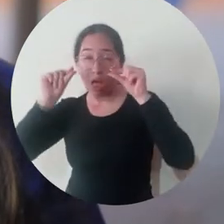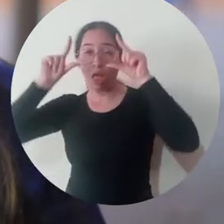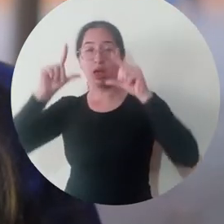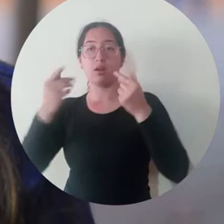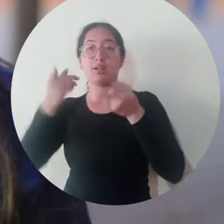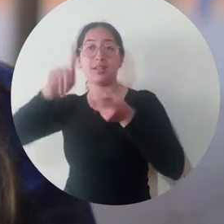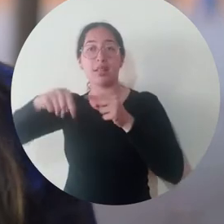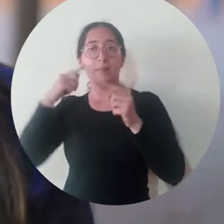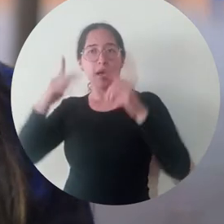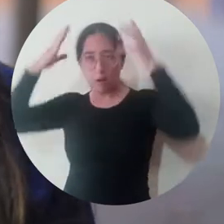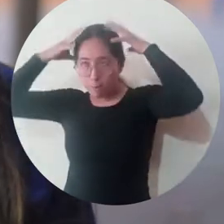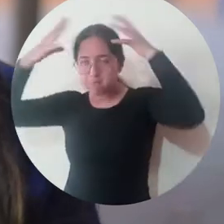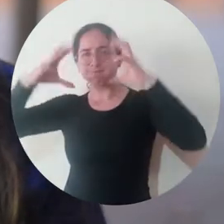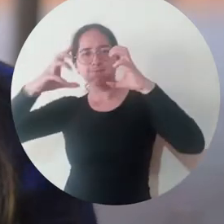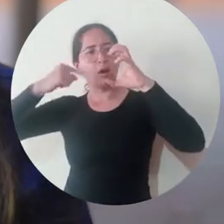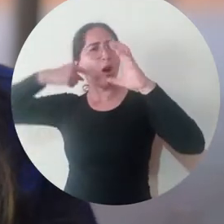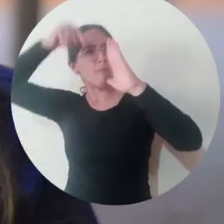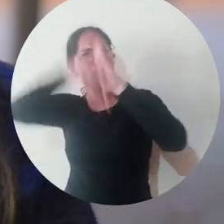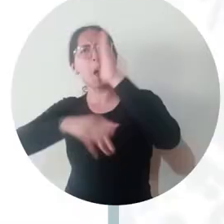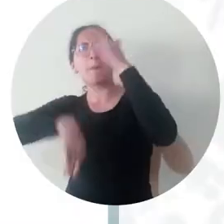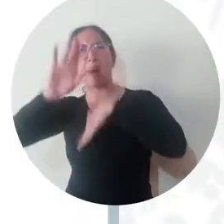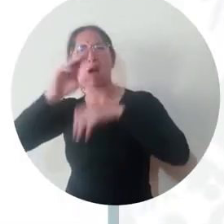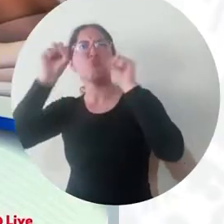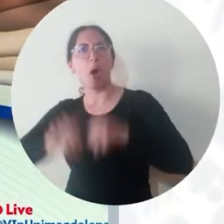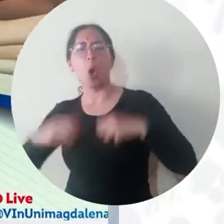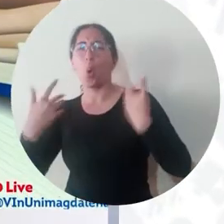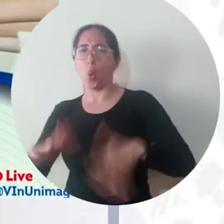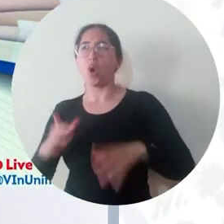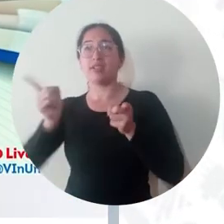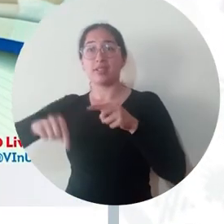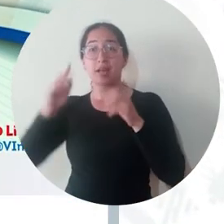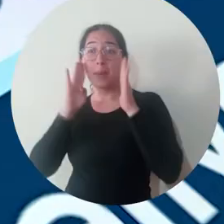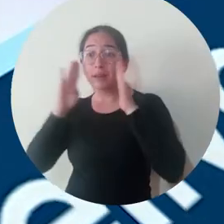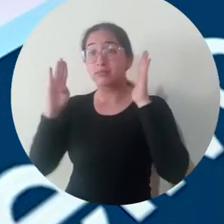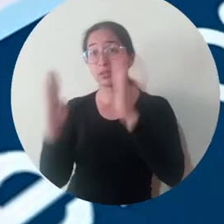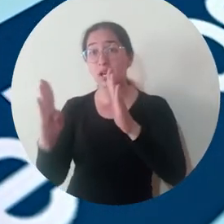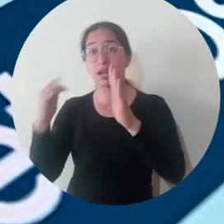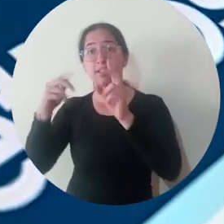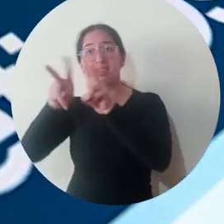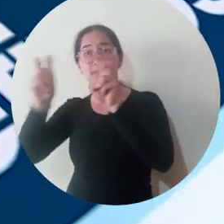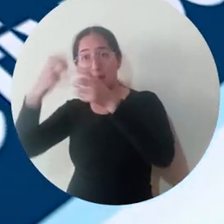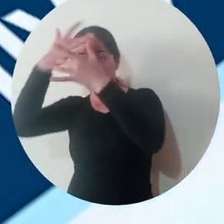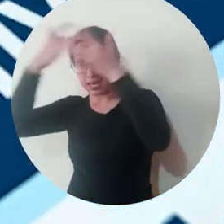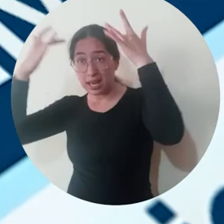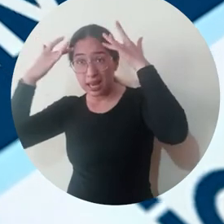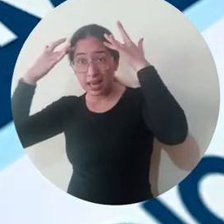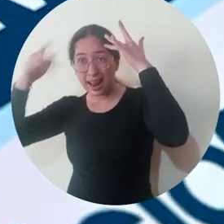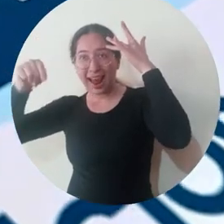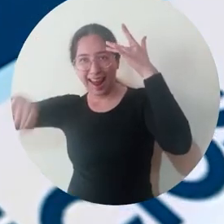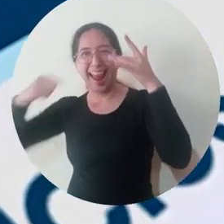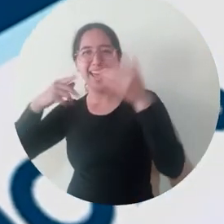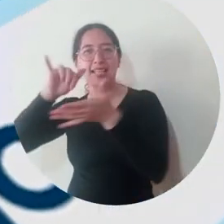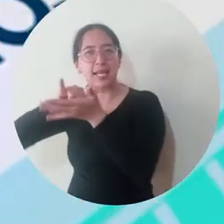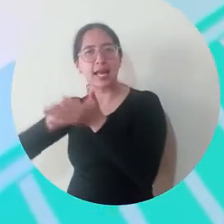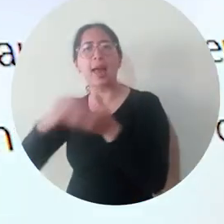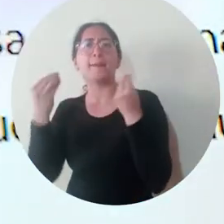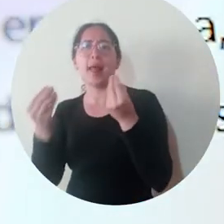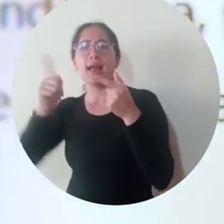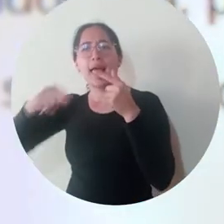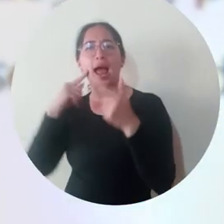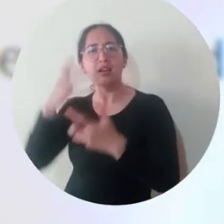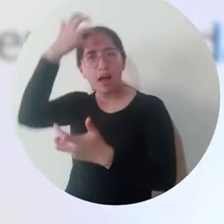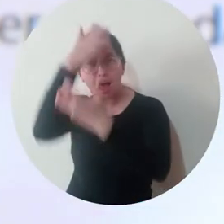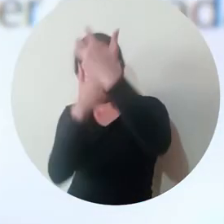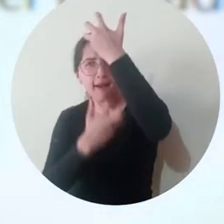podremos indagar mucho más el cerebro. También se realizó el lanzamiento de la plataforma de atención en salud mental denominada Más Mente Sana,